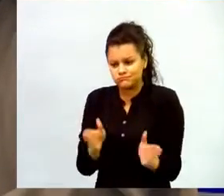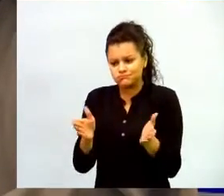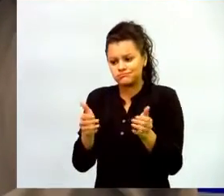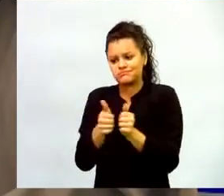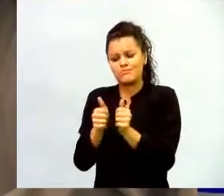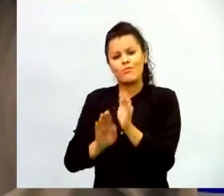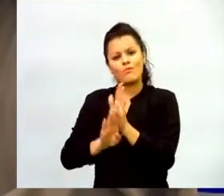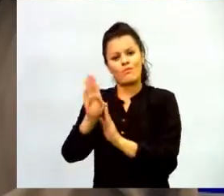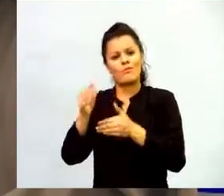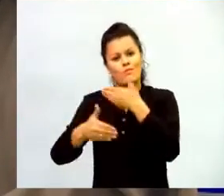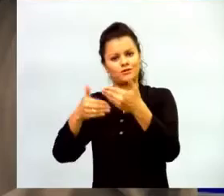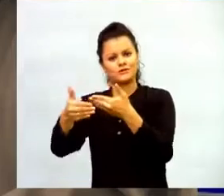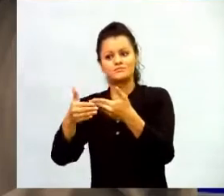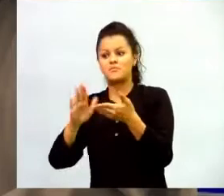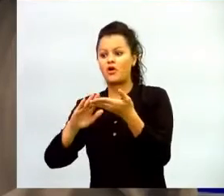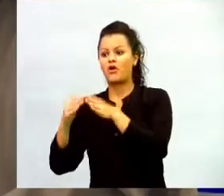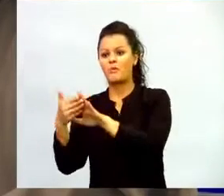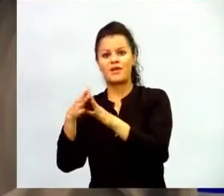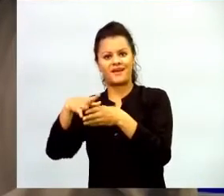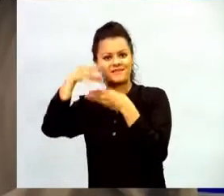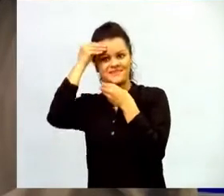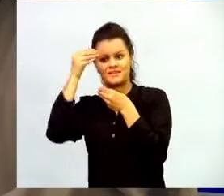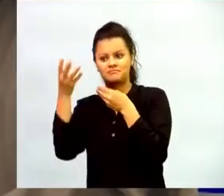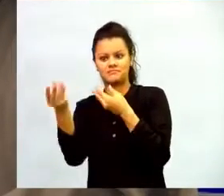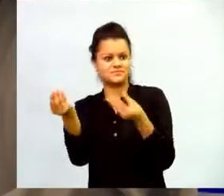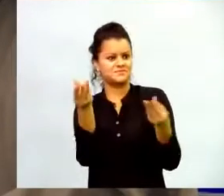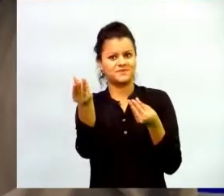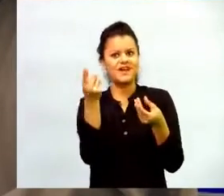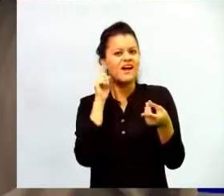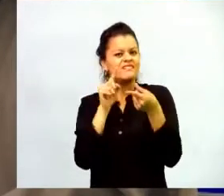comunidades de aprendizaje para compartir todas sus experiencias